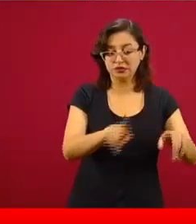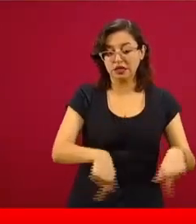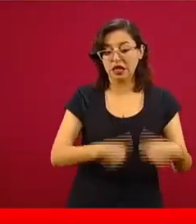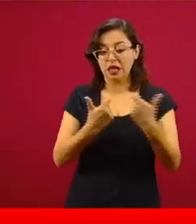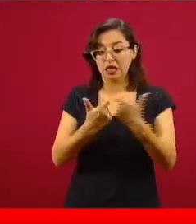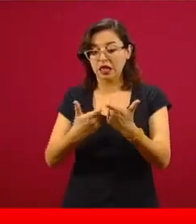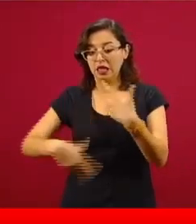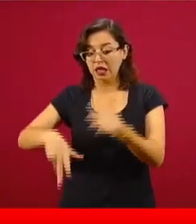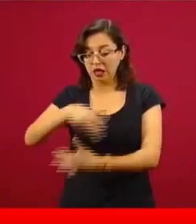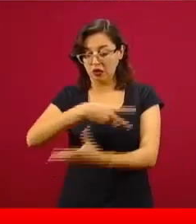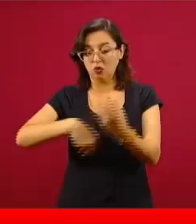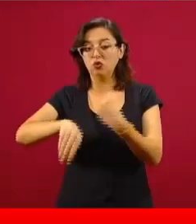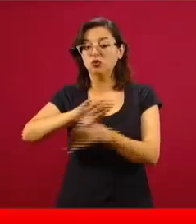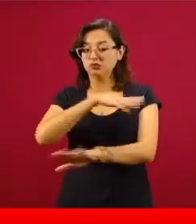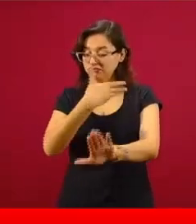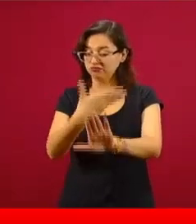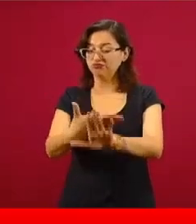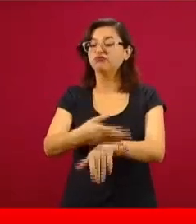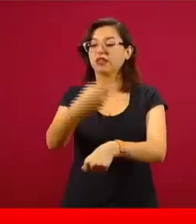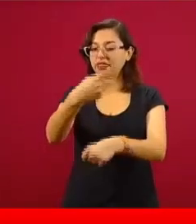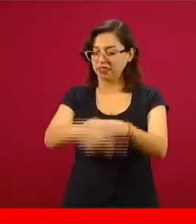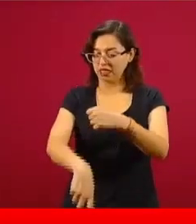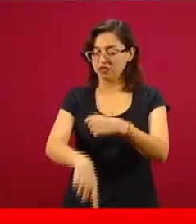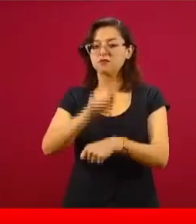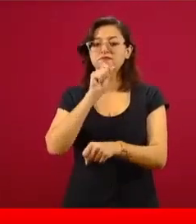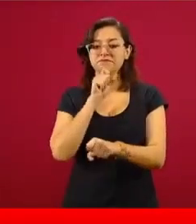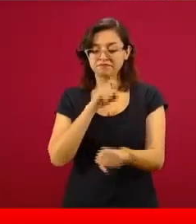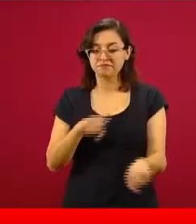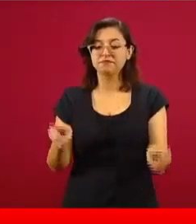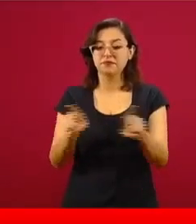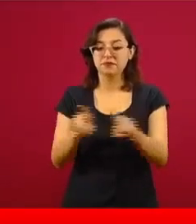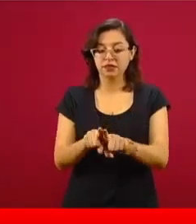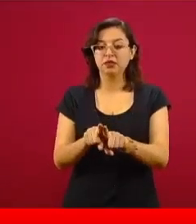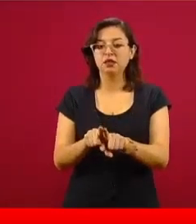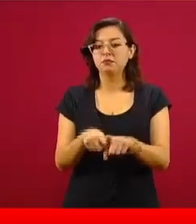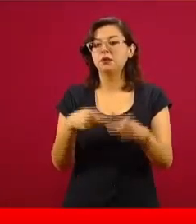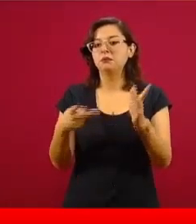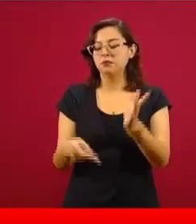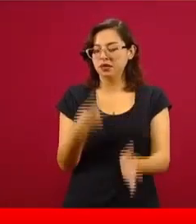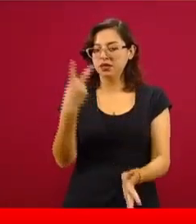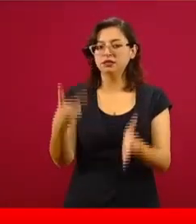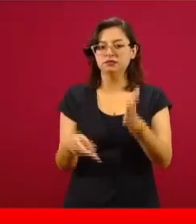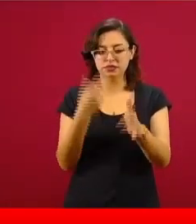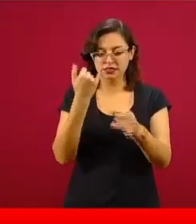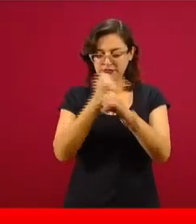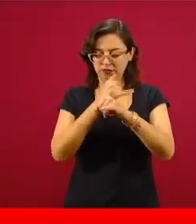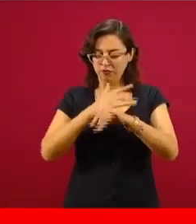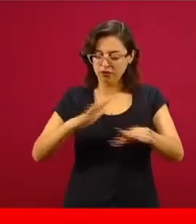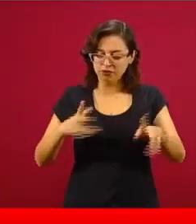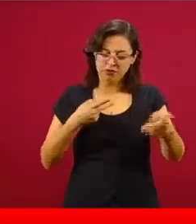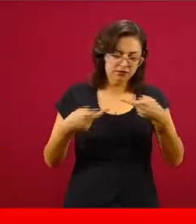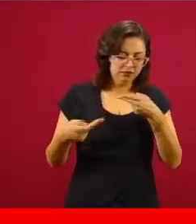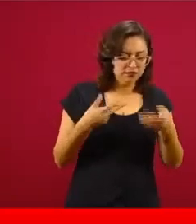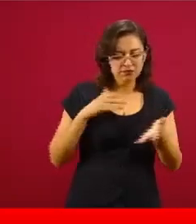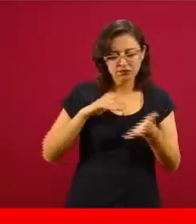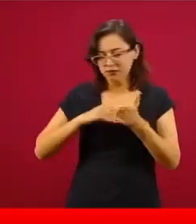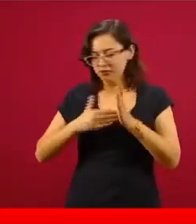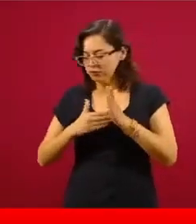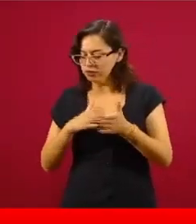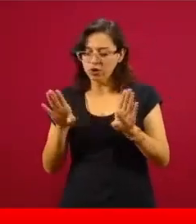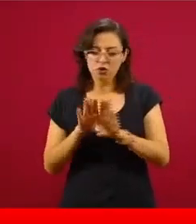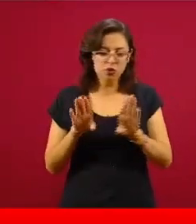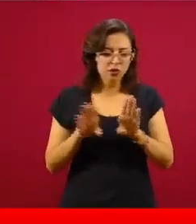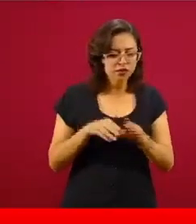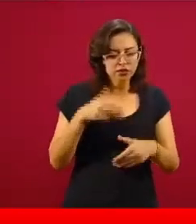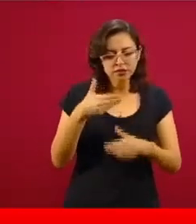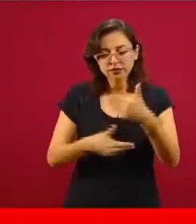económico, que es donde también se está informando y tomando medidas. Pero esta parte, que es